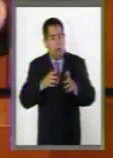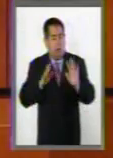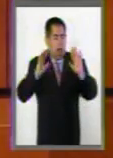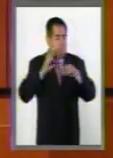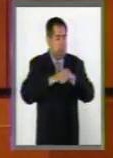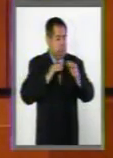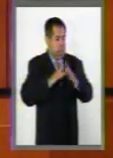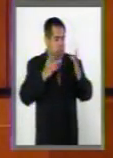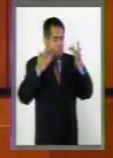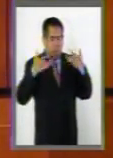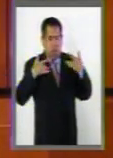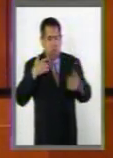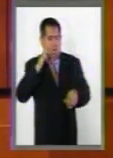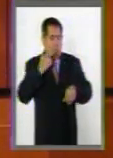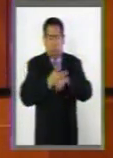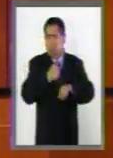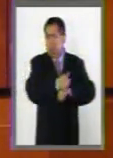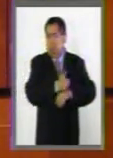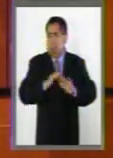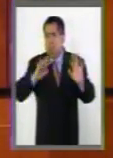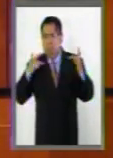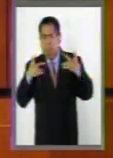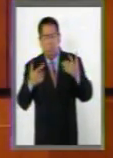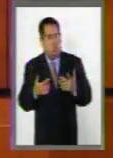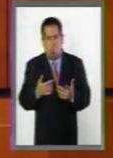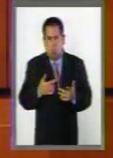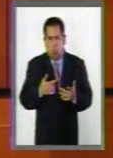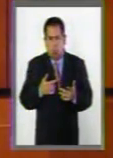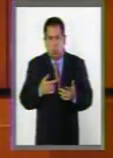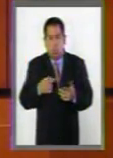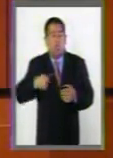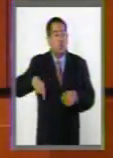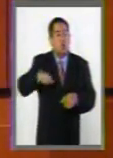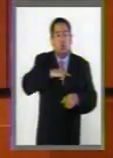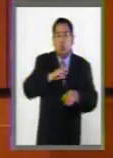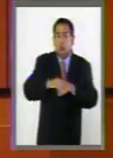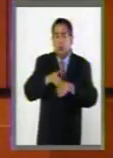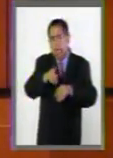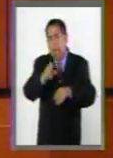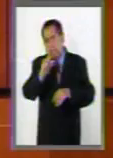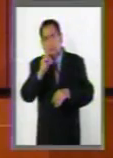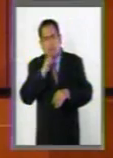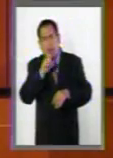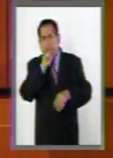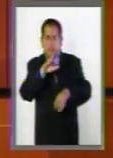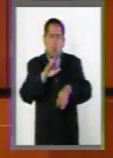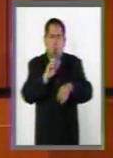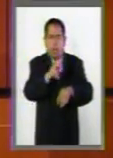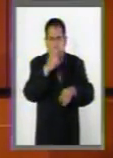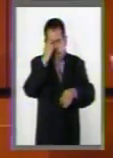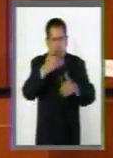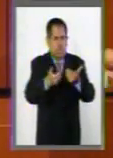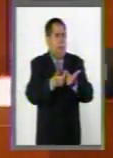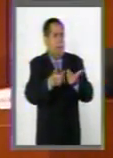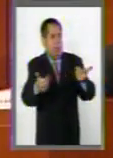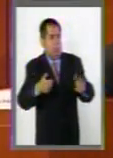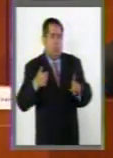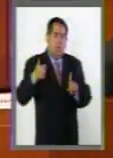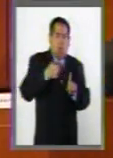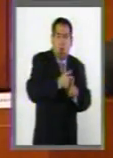responsables solidarios y nosotros los queramos eximir de esa responsabilidad.